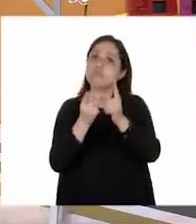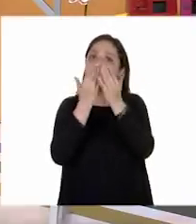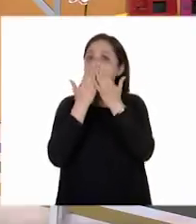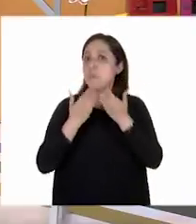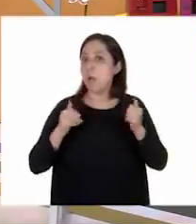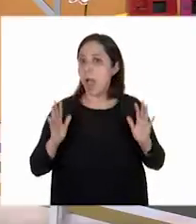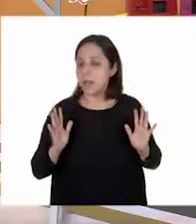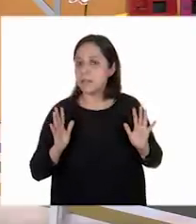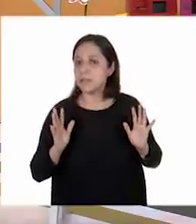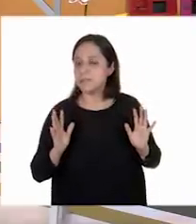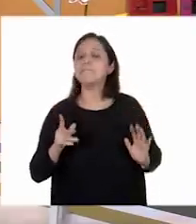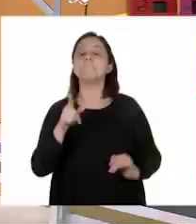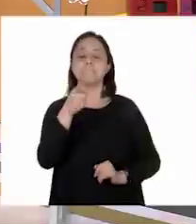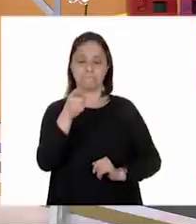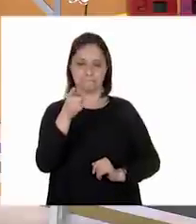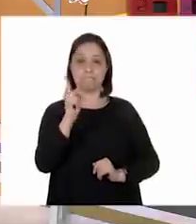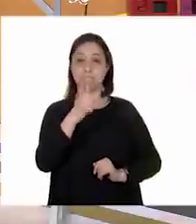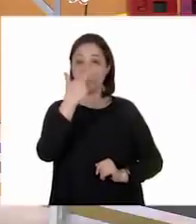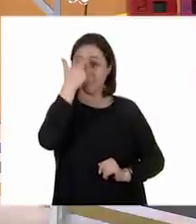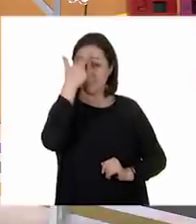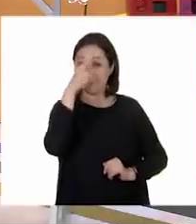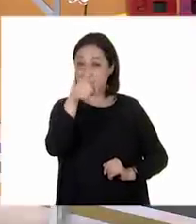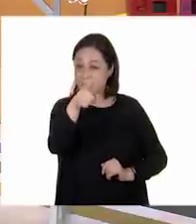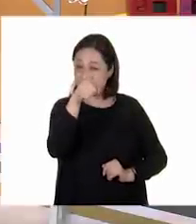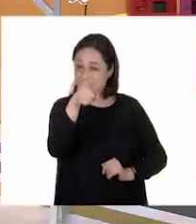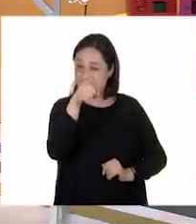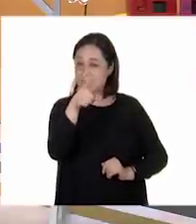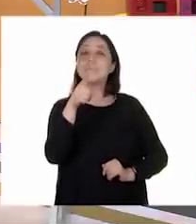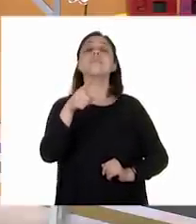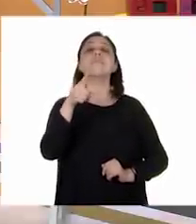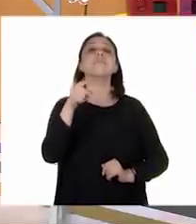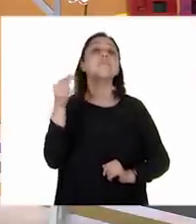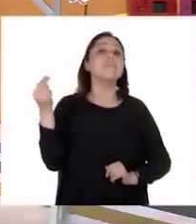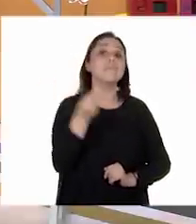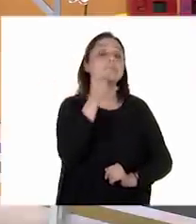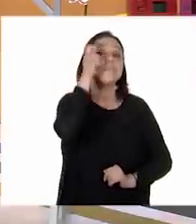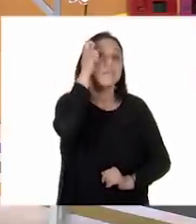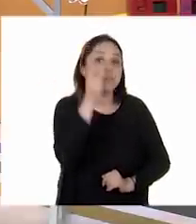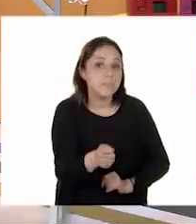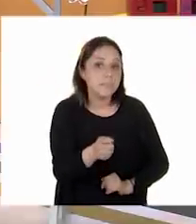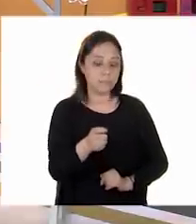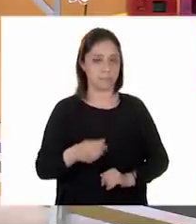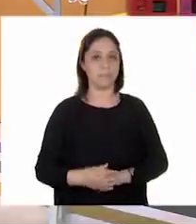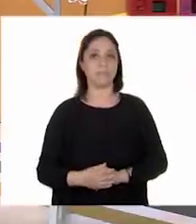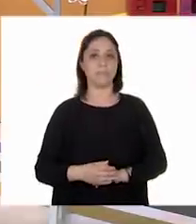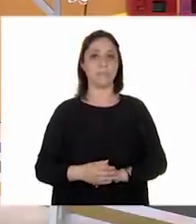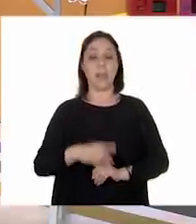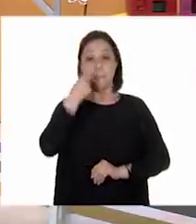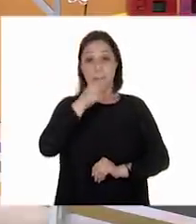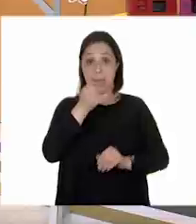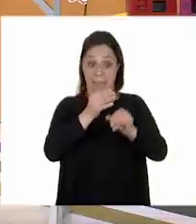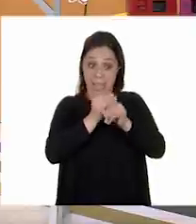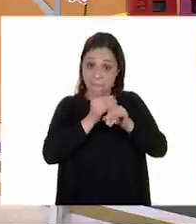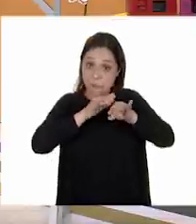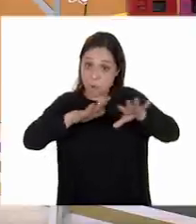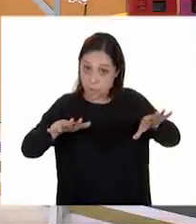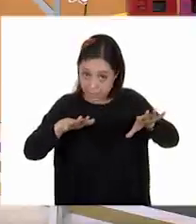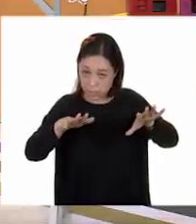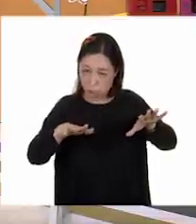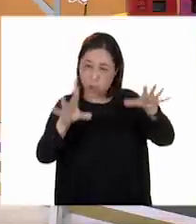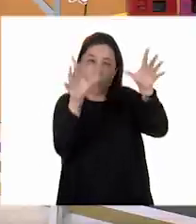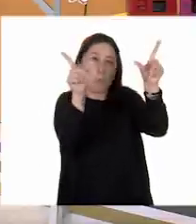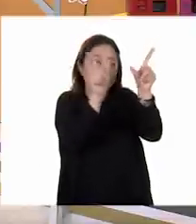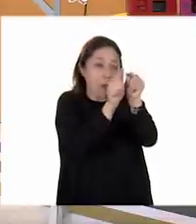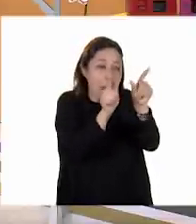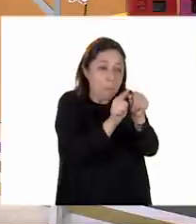sí. Recuerden, niñas, niños, que es necesario que para poder llegar a esta información resumida, pues